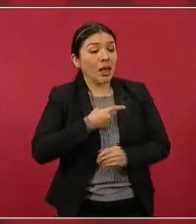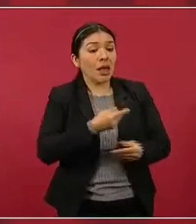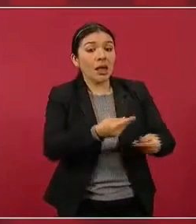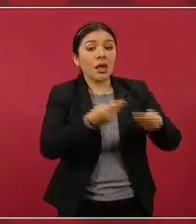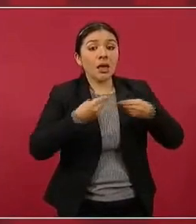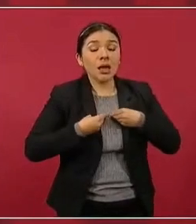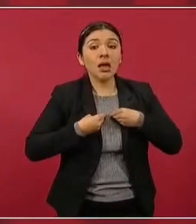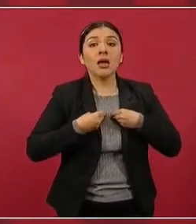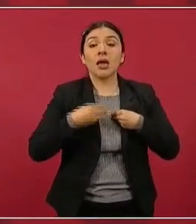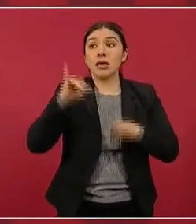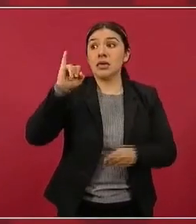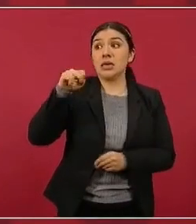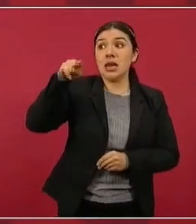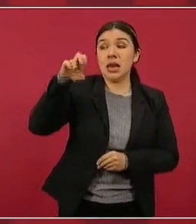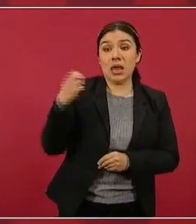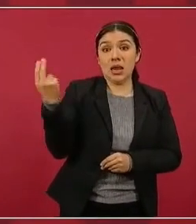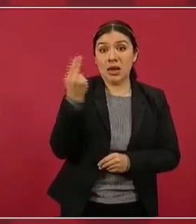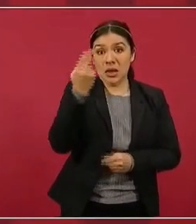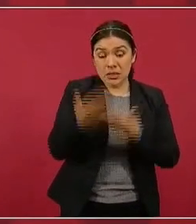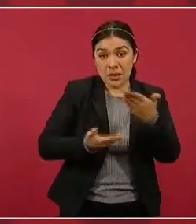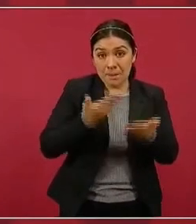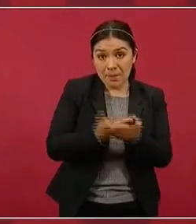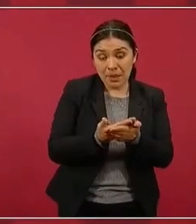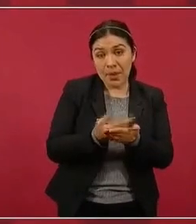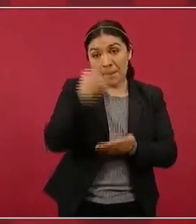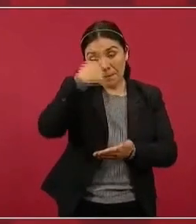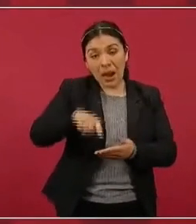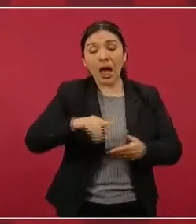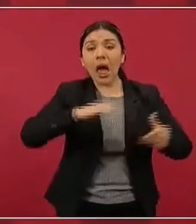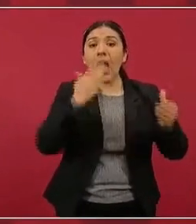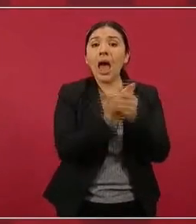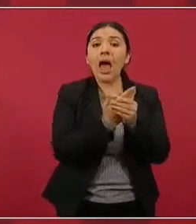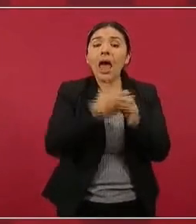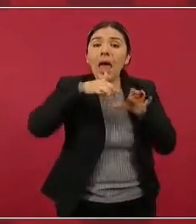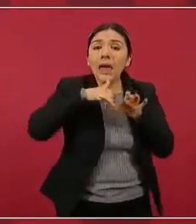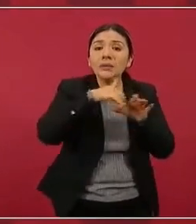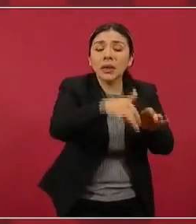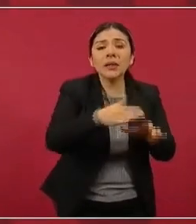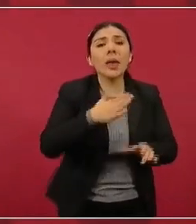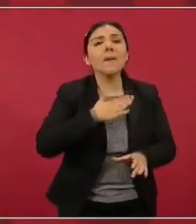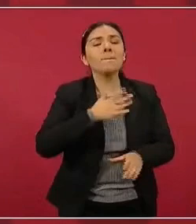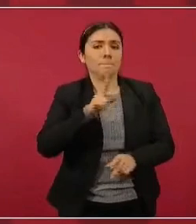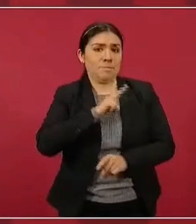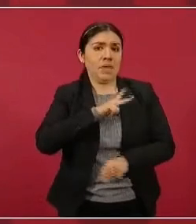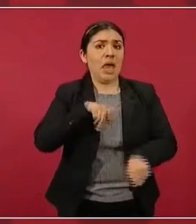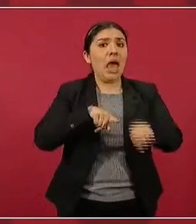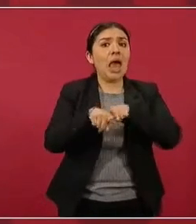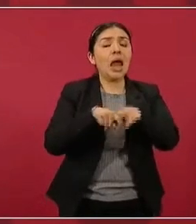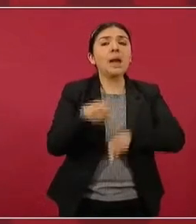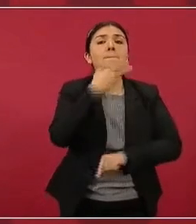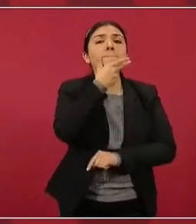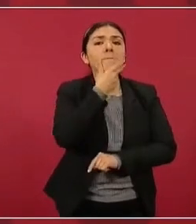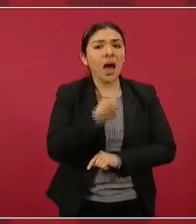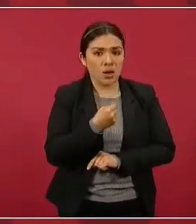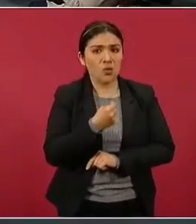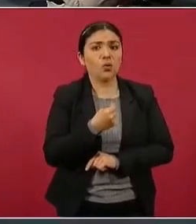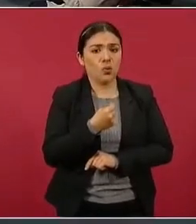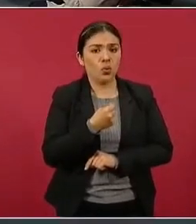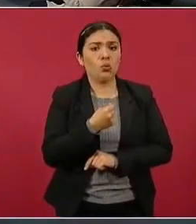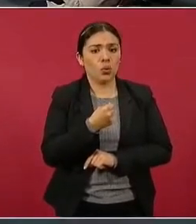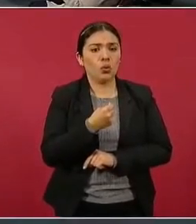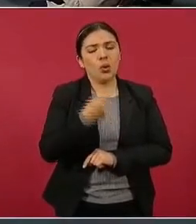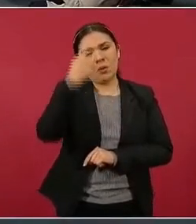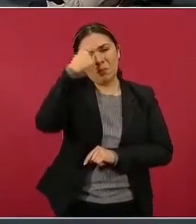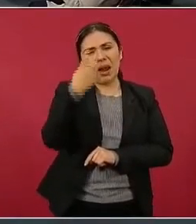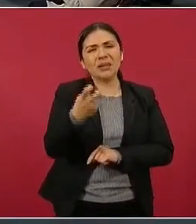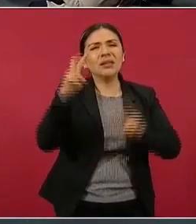INE, un expediente de mi hermano sobre